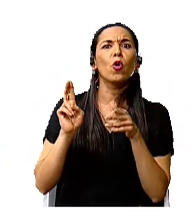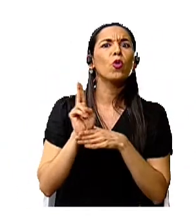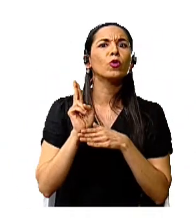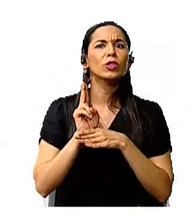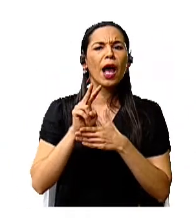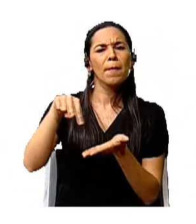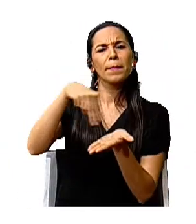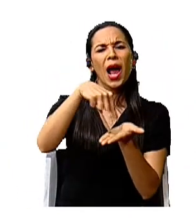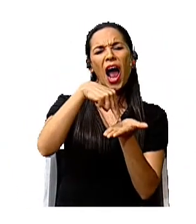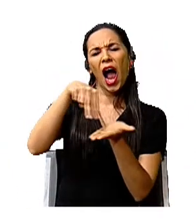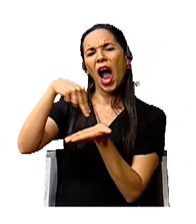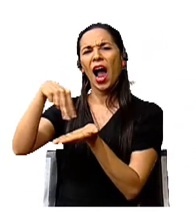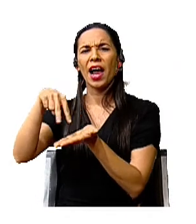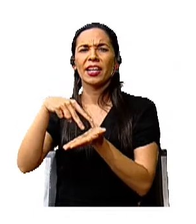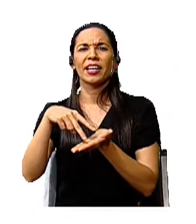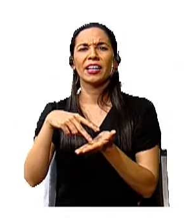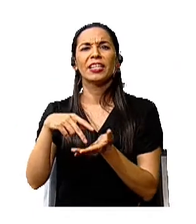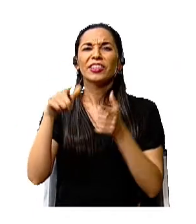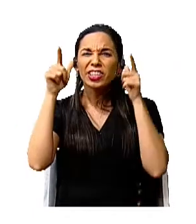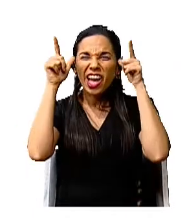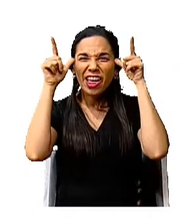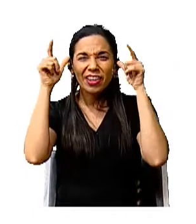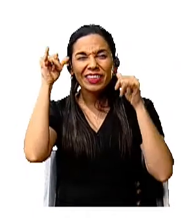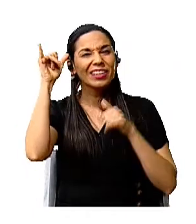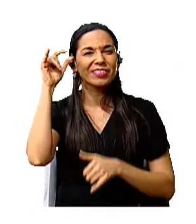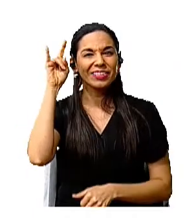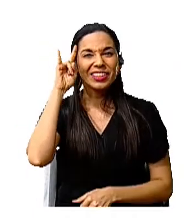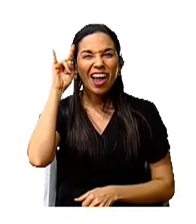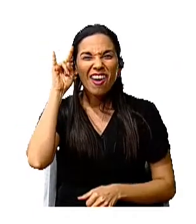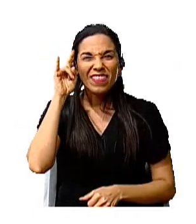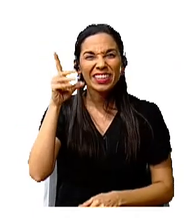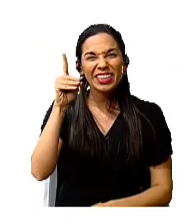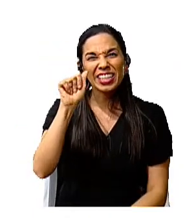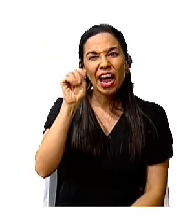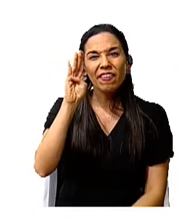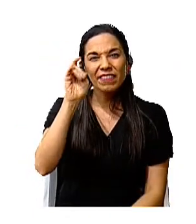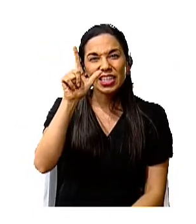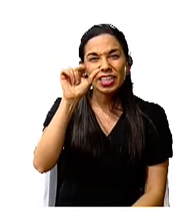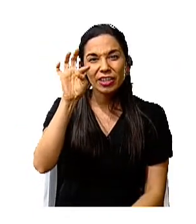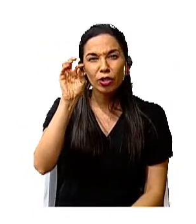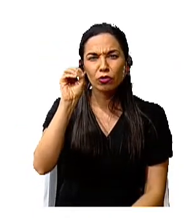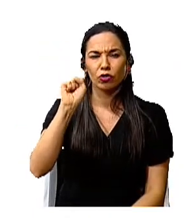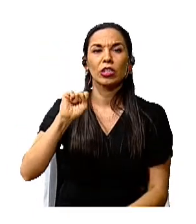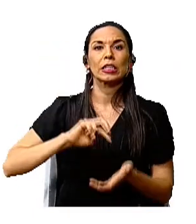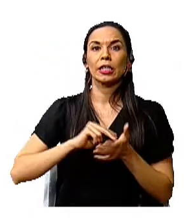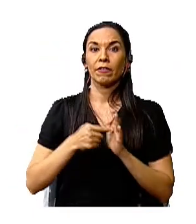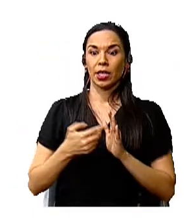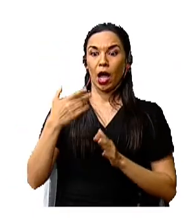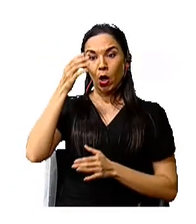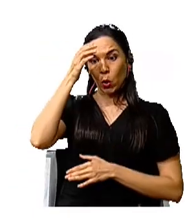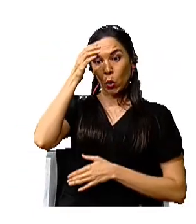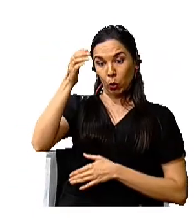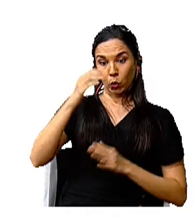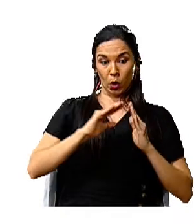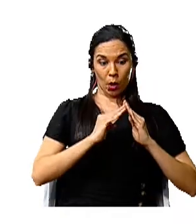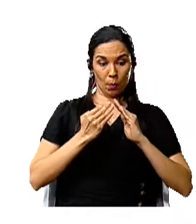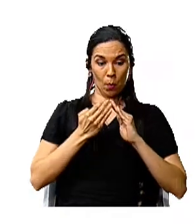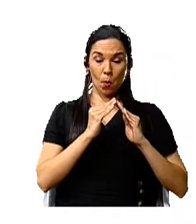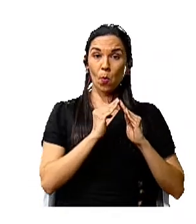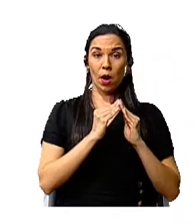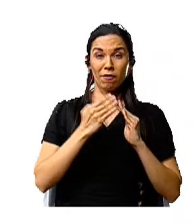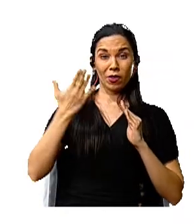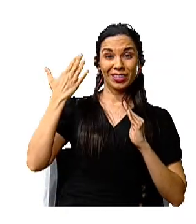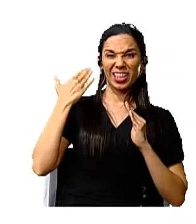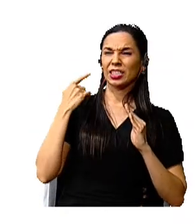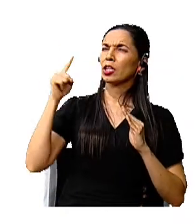diablitos que se celebra cada año. Representa parte de la resistencia cultural que tenían nuestros pueblos ante